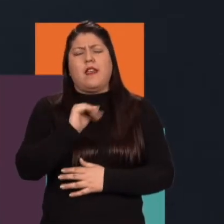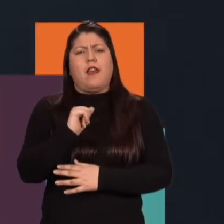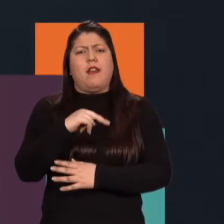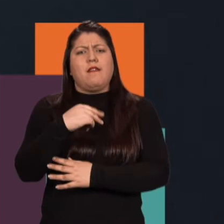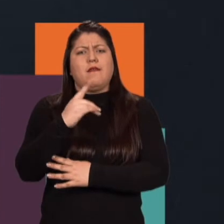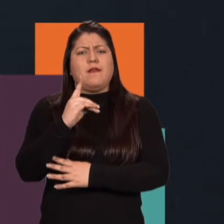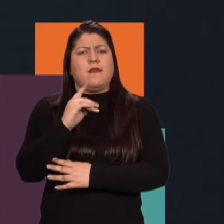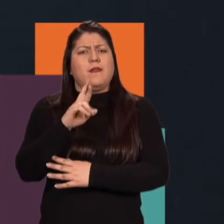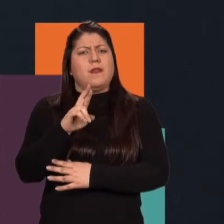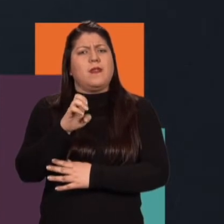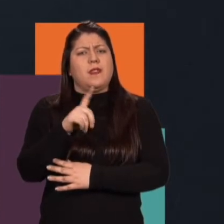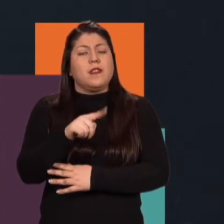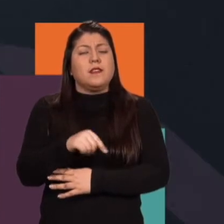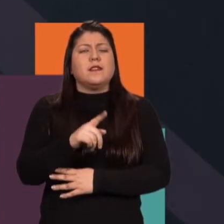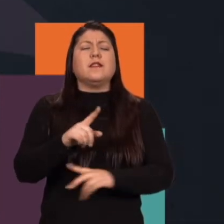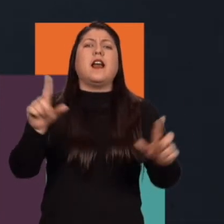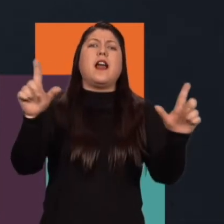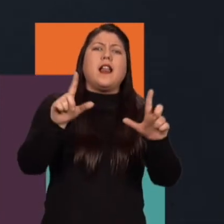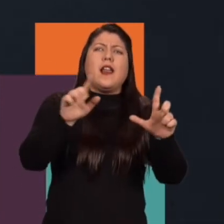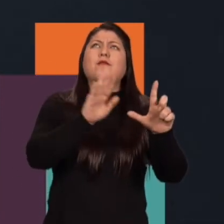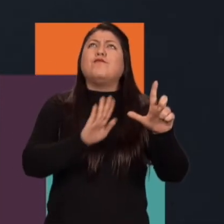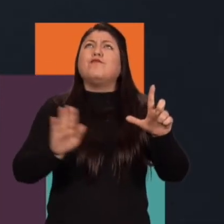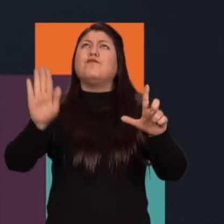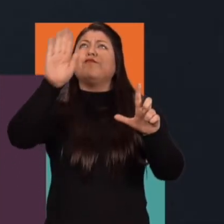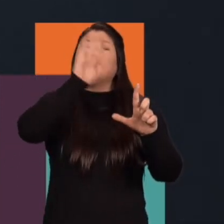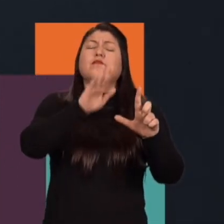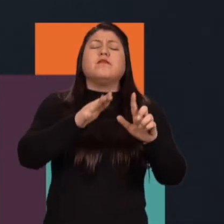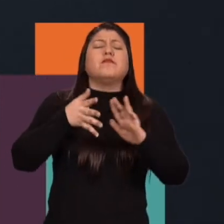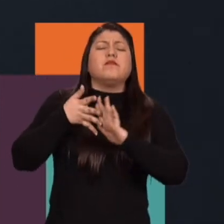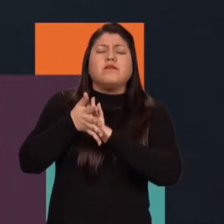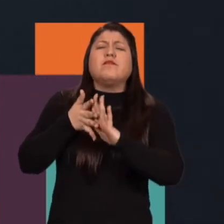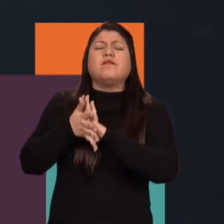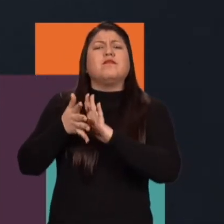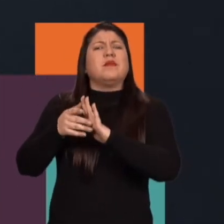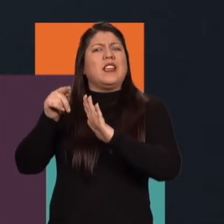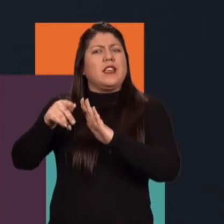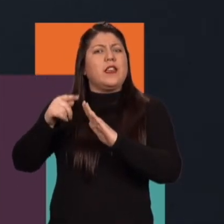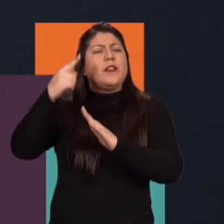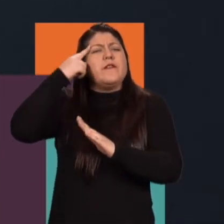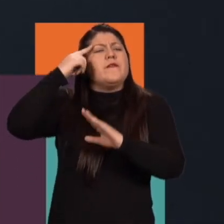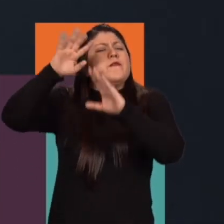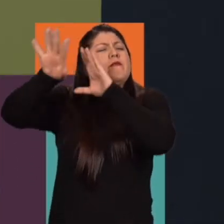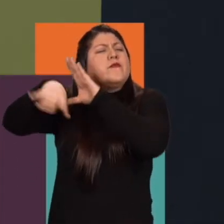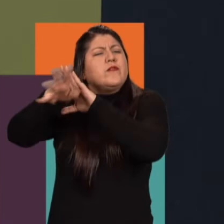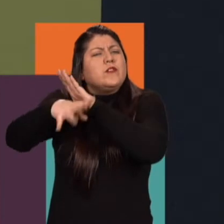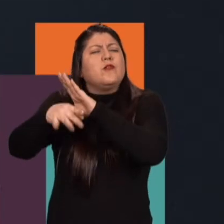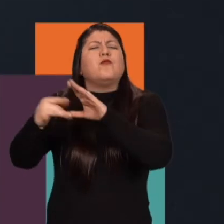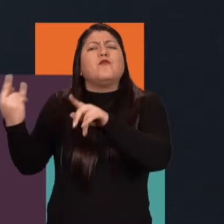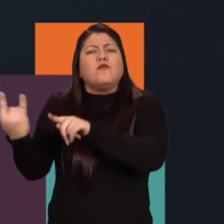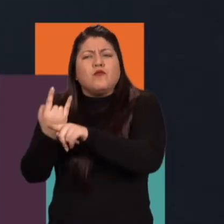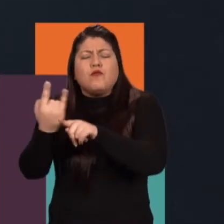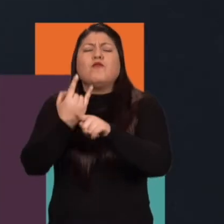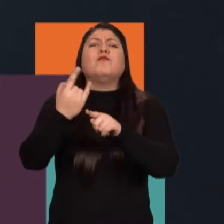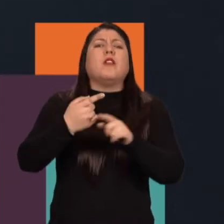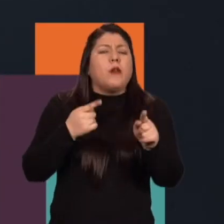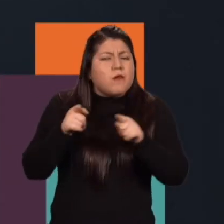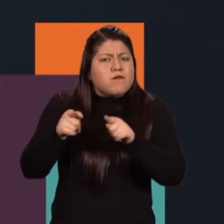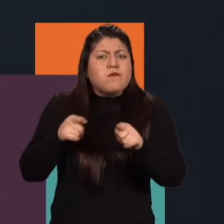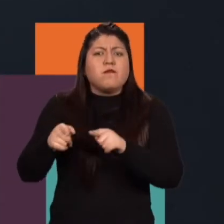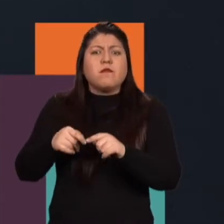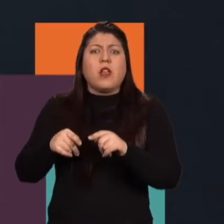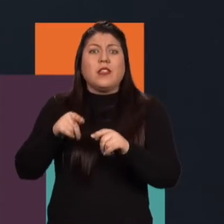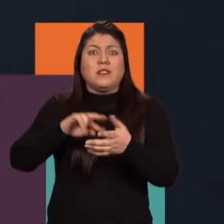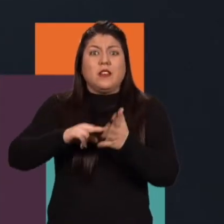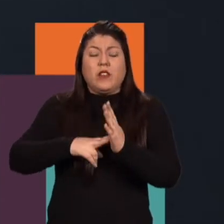que estas personas que administran los canales regionales se metan un poco en el mundo de la ficción para que a partir de allí